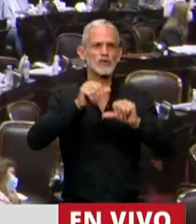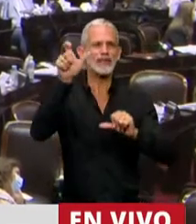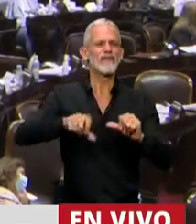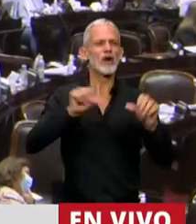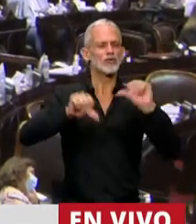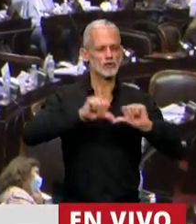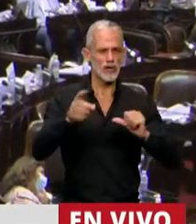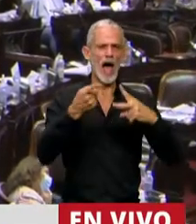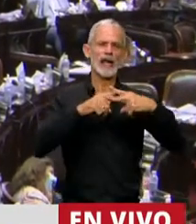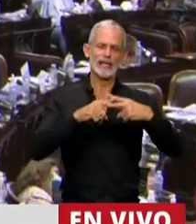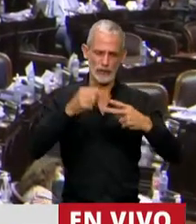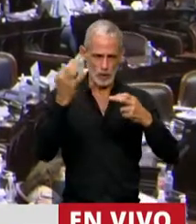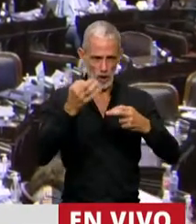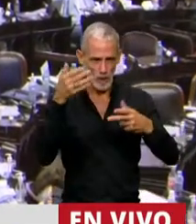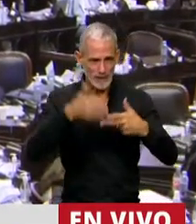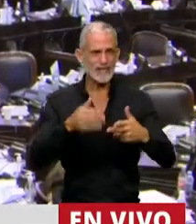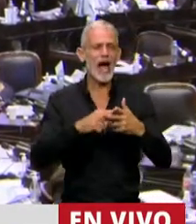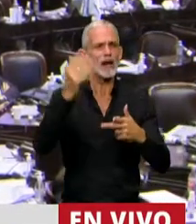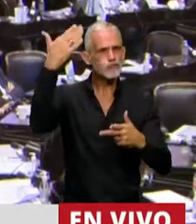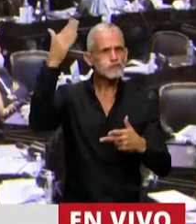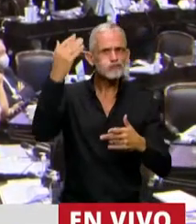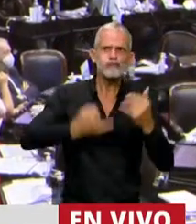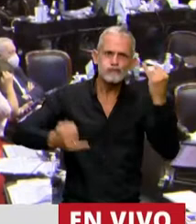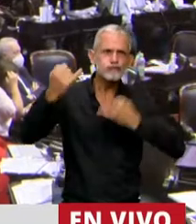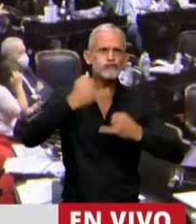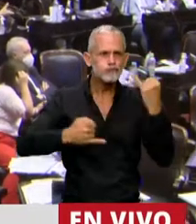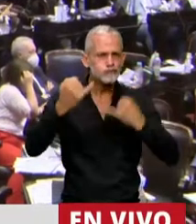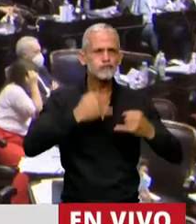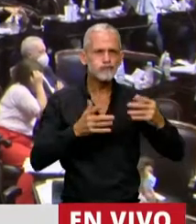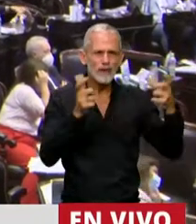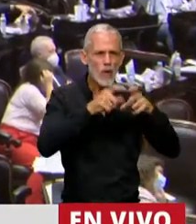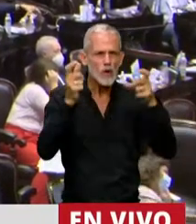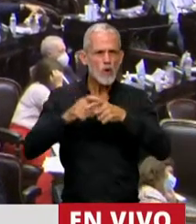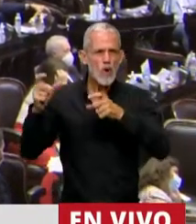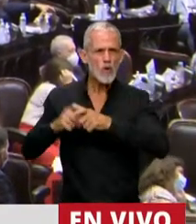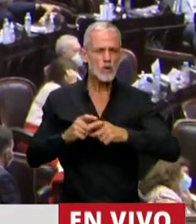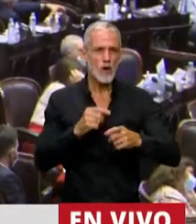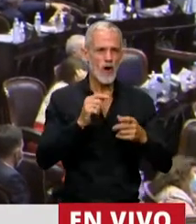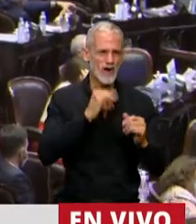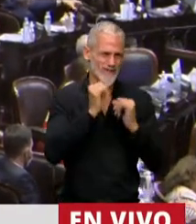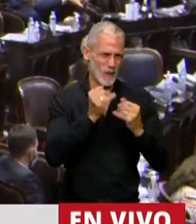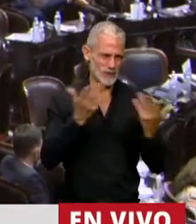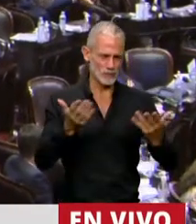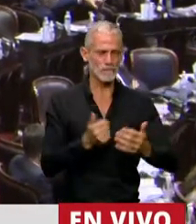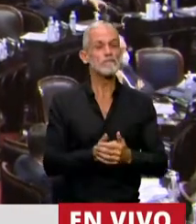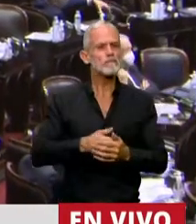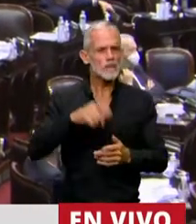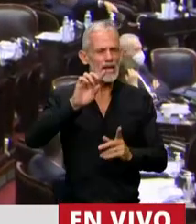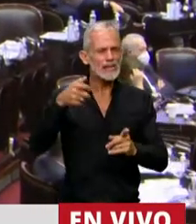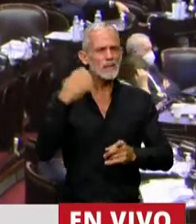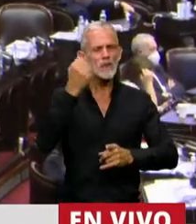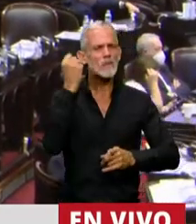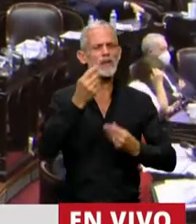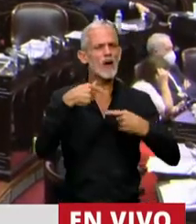sociales, tecnólogos, expositores, que nos visitaron en las reuniones informativas. Quiero resaltar